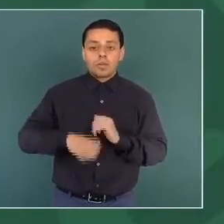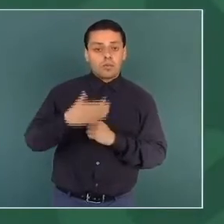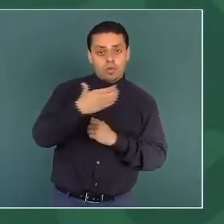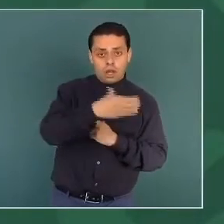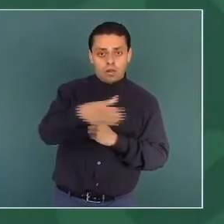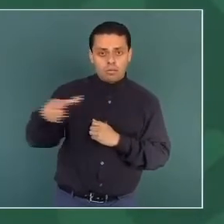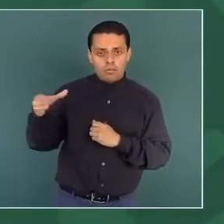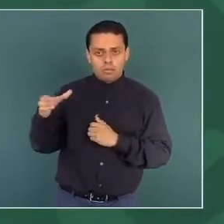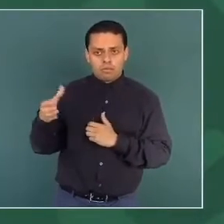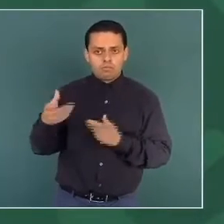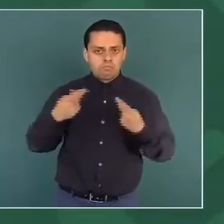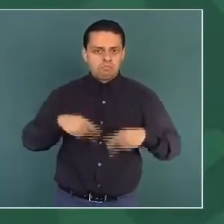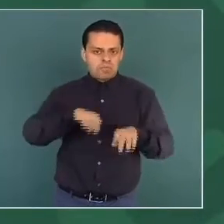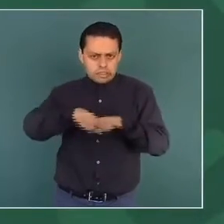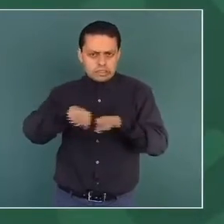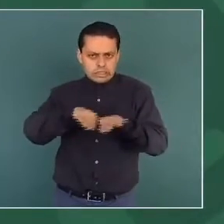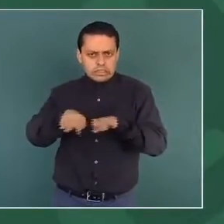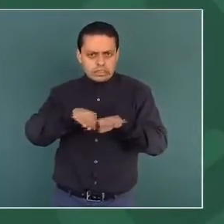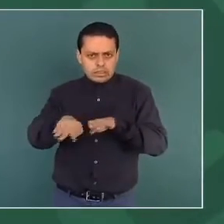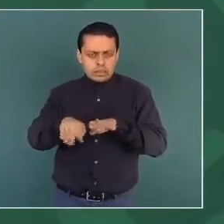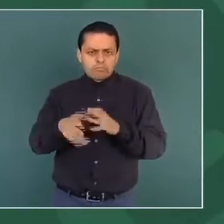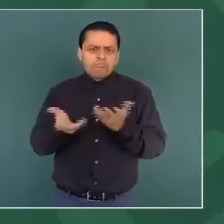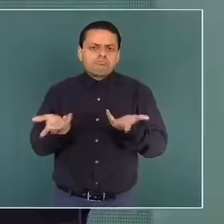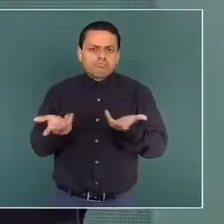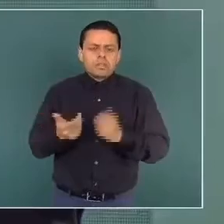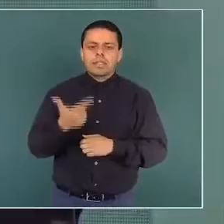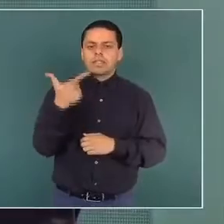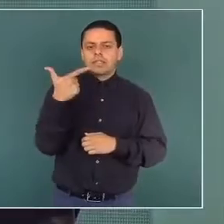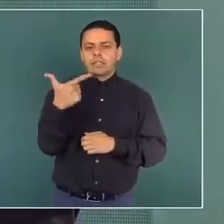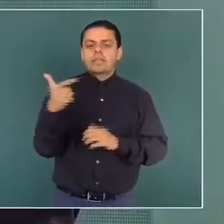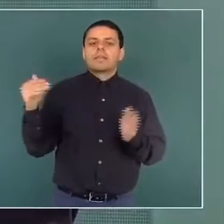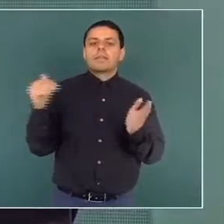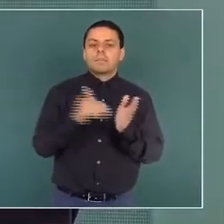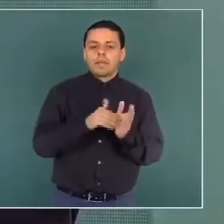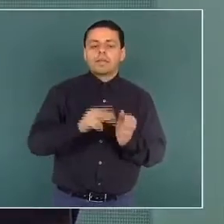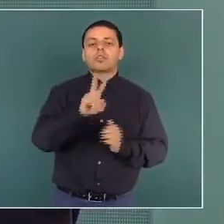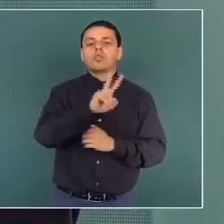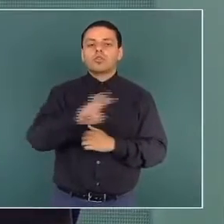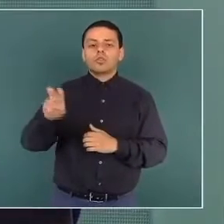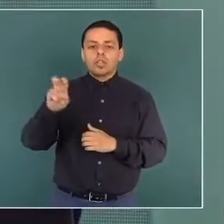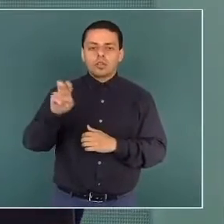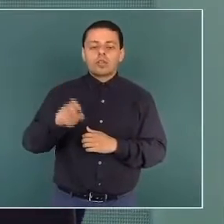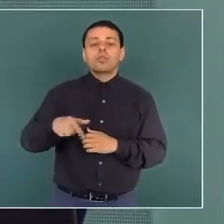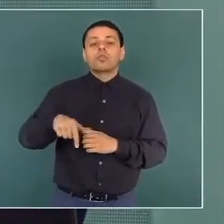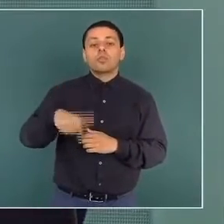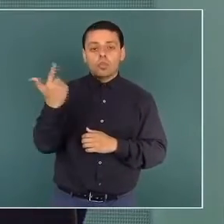se está apoyando a 7.212